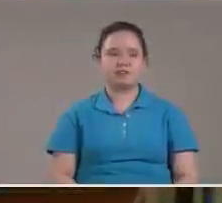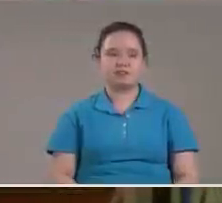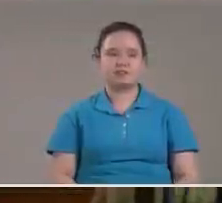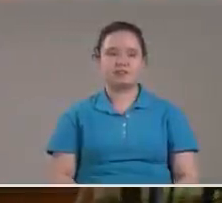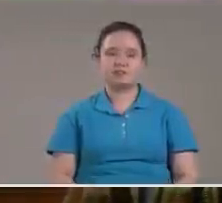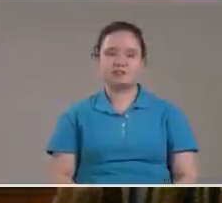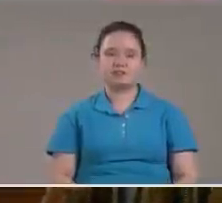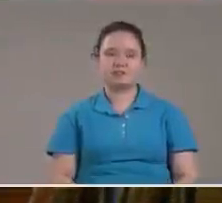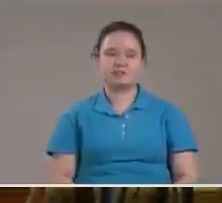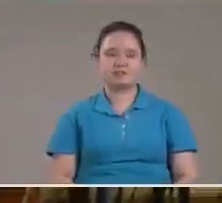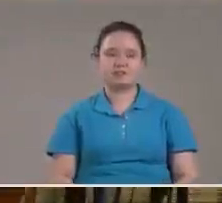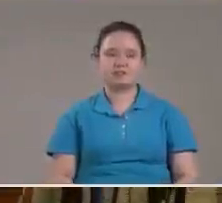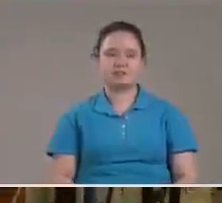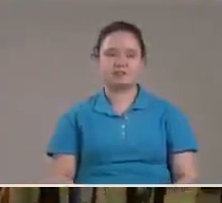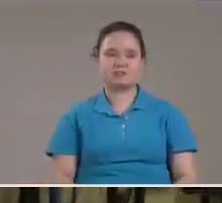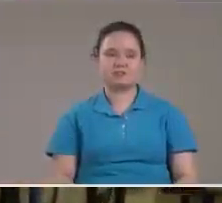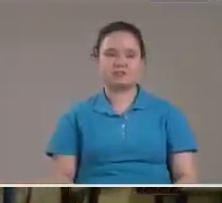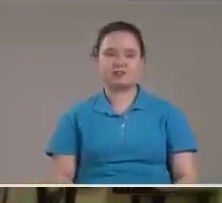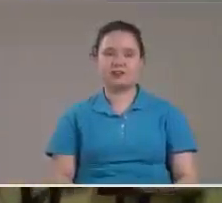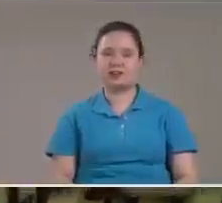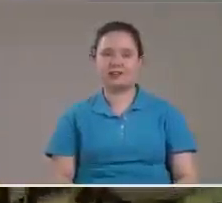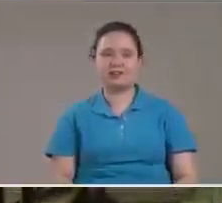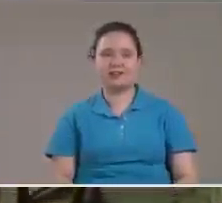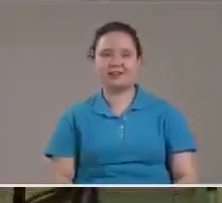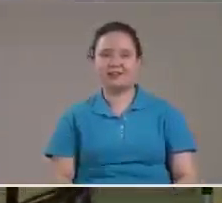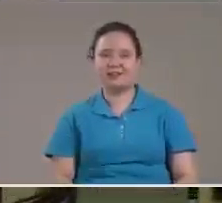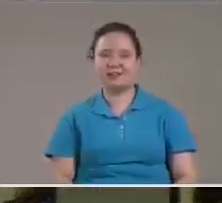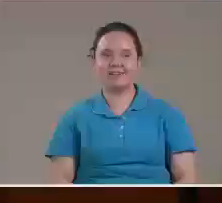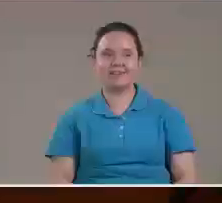Algo que A mí nos acordamos